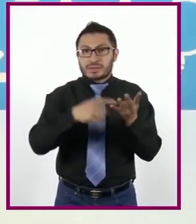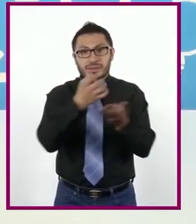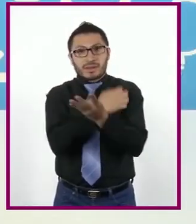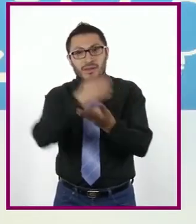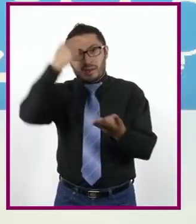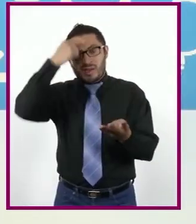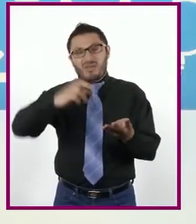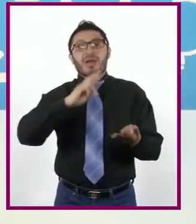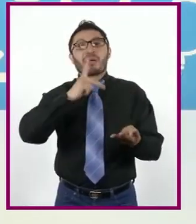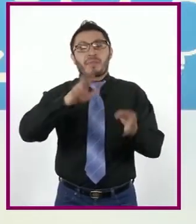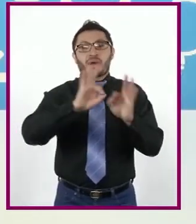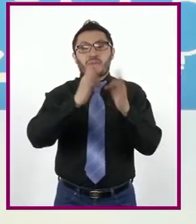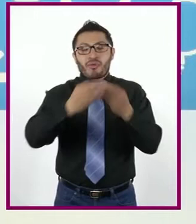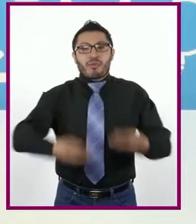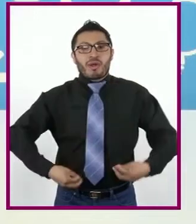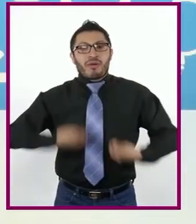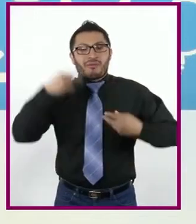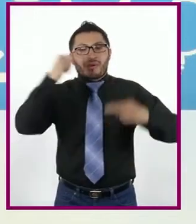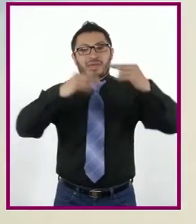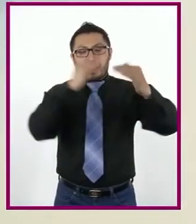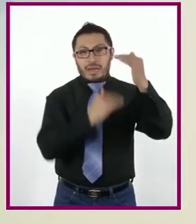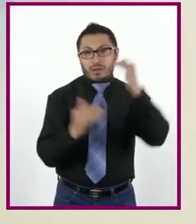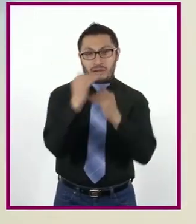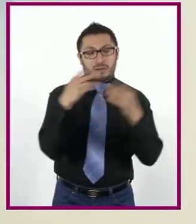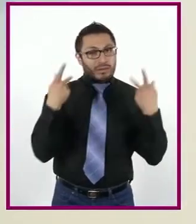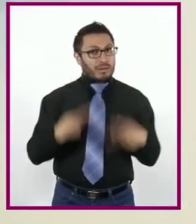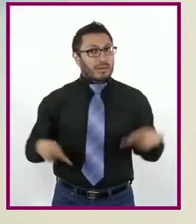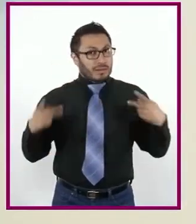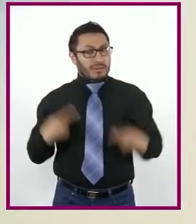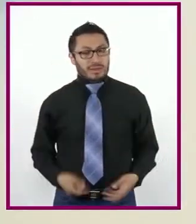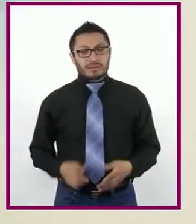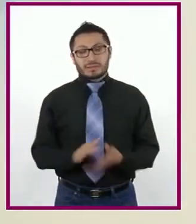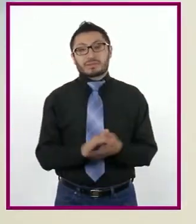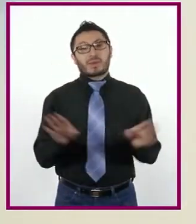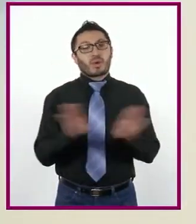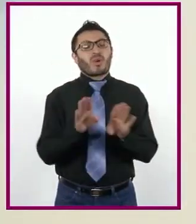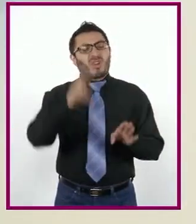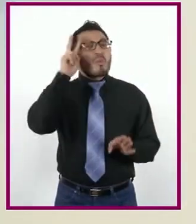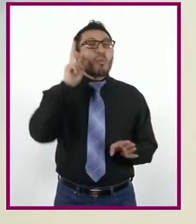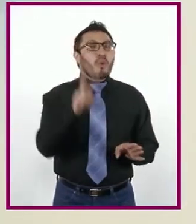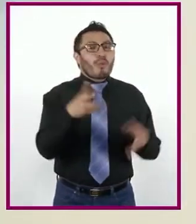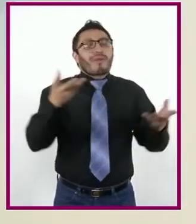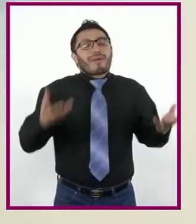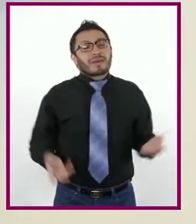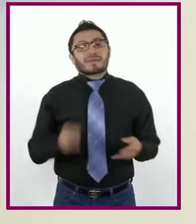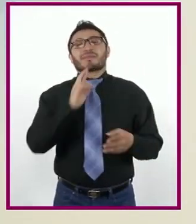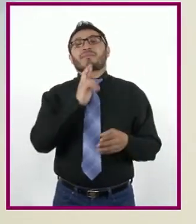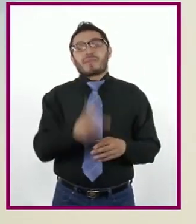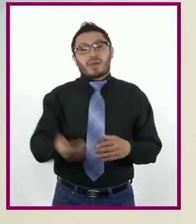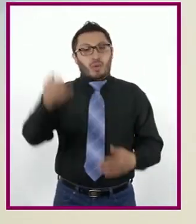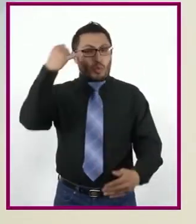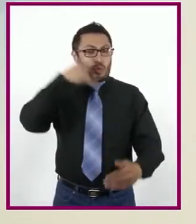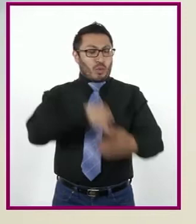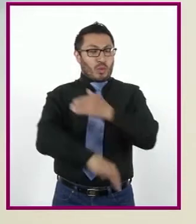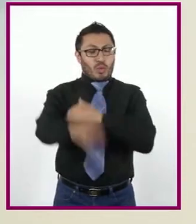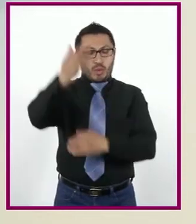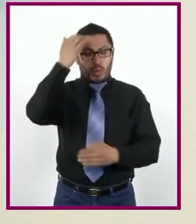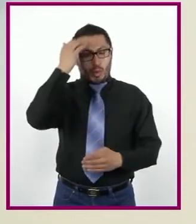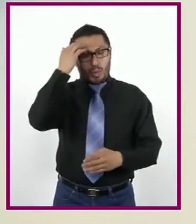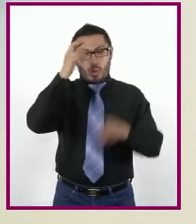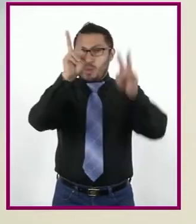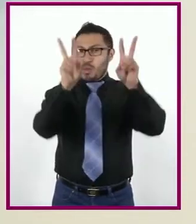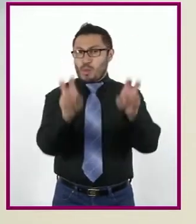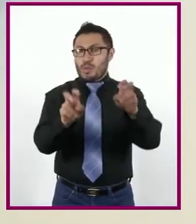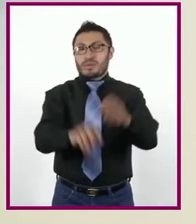el nivel de vida de sus ciudadanos. ¿Qué te parece, Víctor, si nos adentramos un poco más en